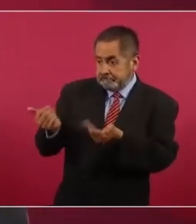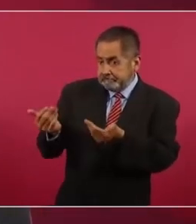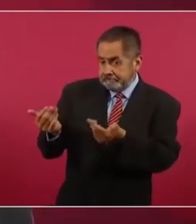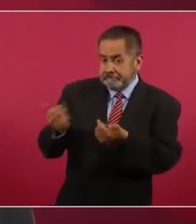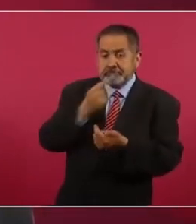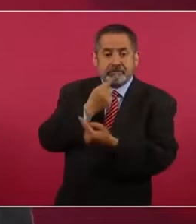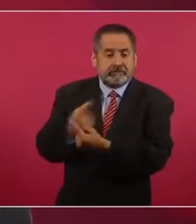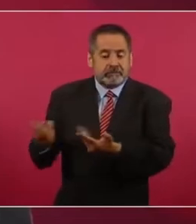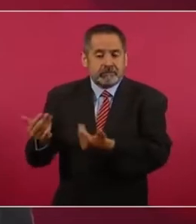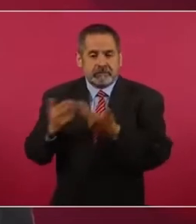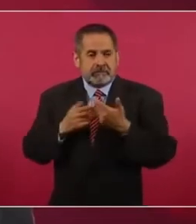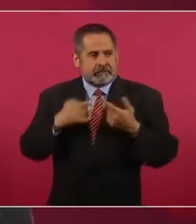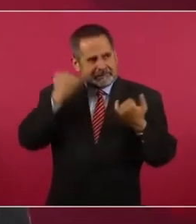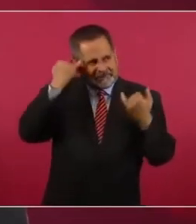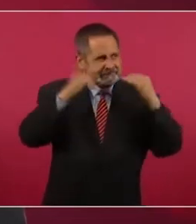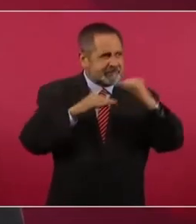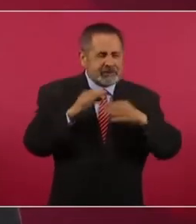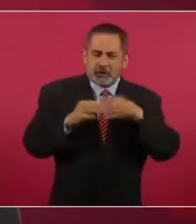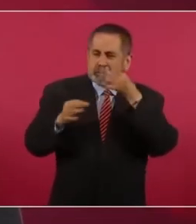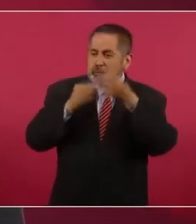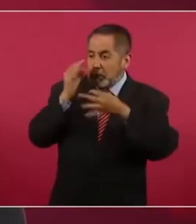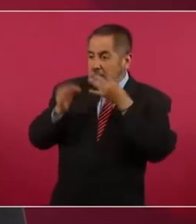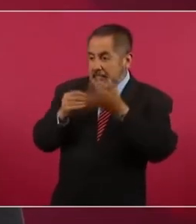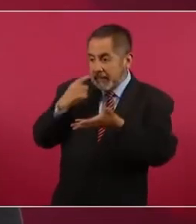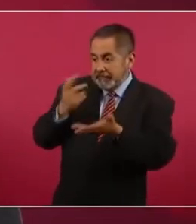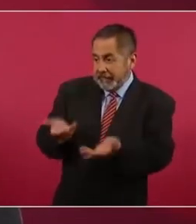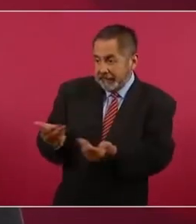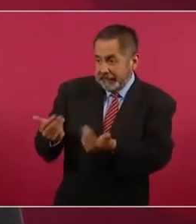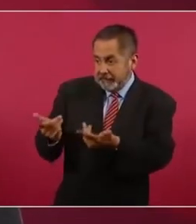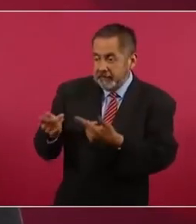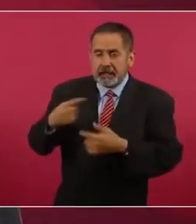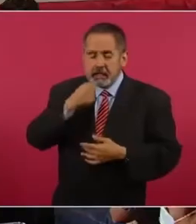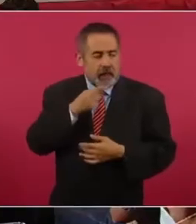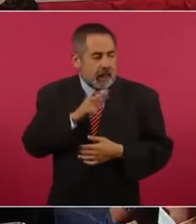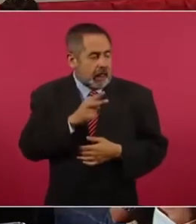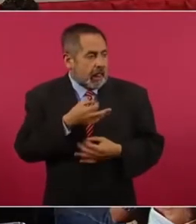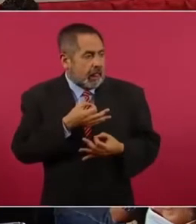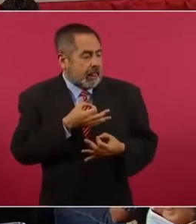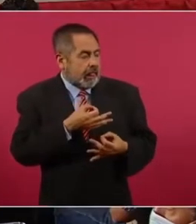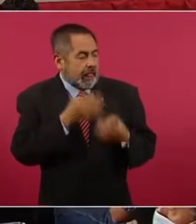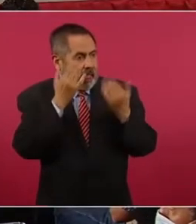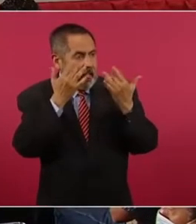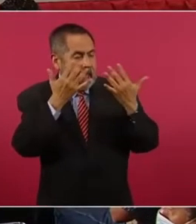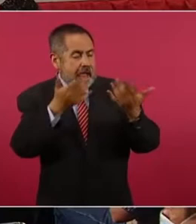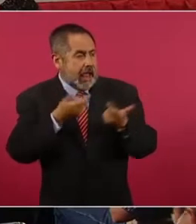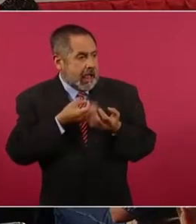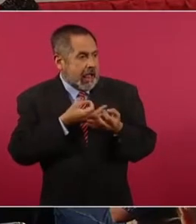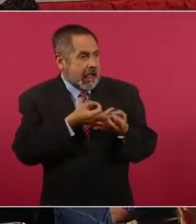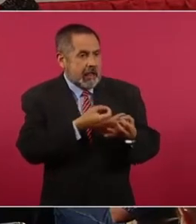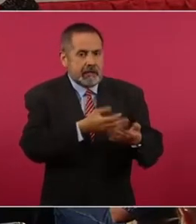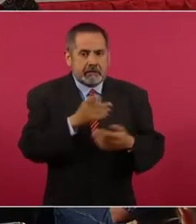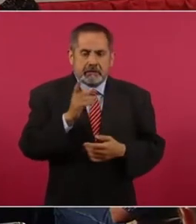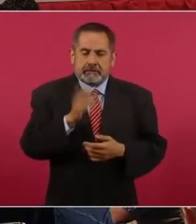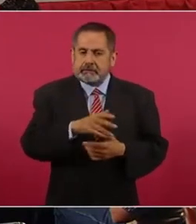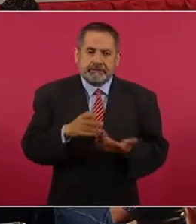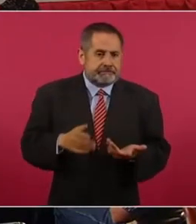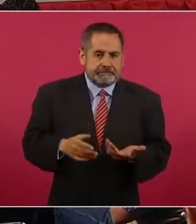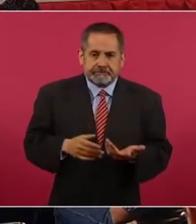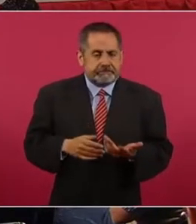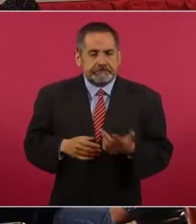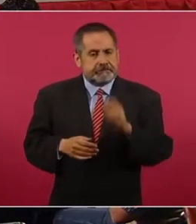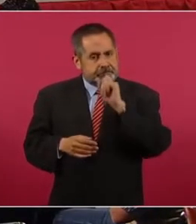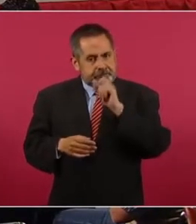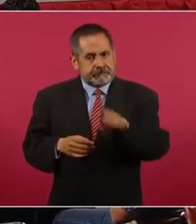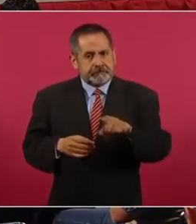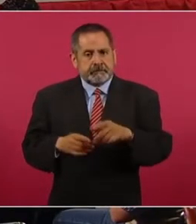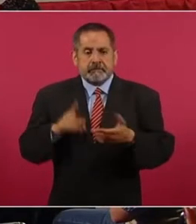niños. La mercadotecnia, la forma de presentación es atractiva para nuestra niñez en esta era electrónica, pero también